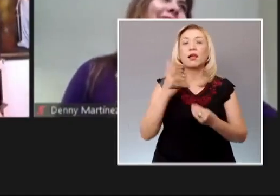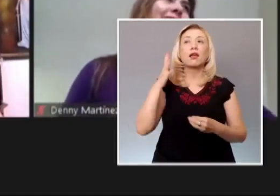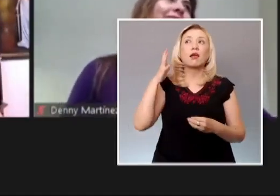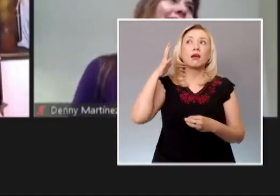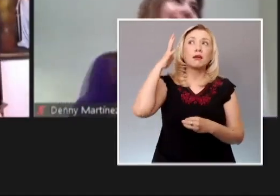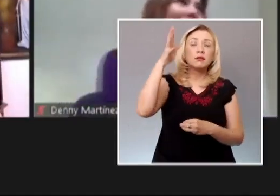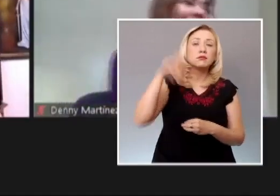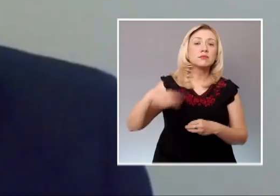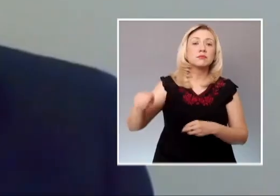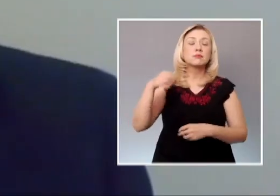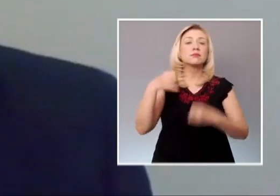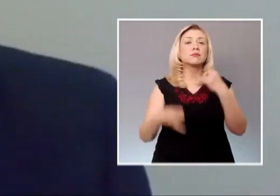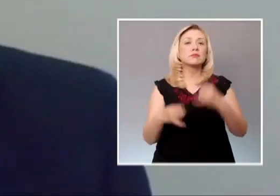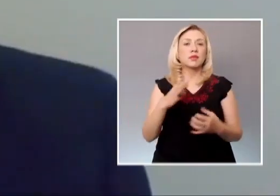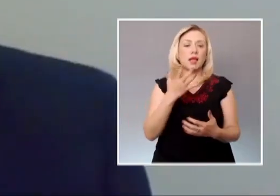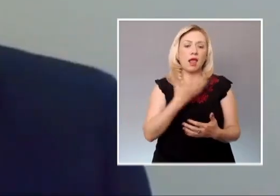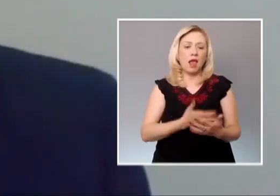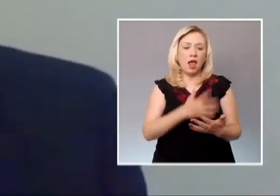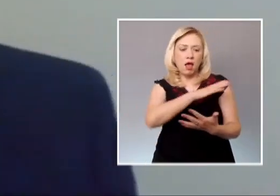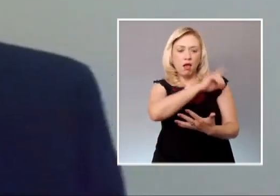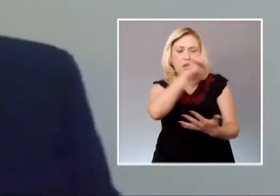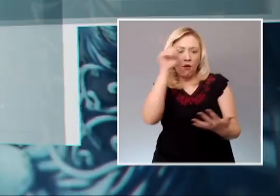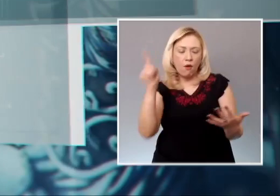necesarios para desempeñar su función.